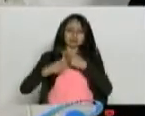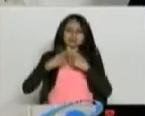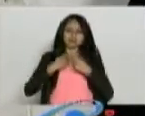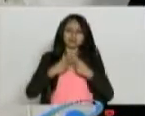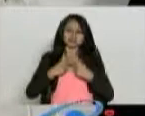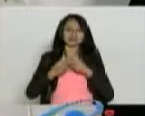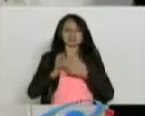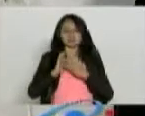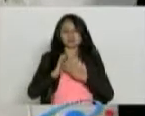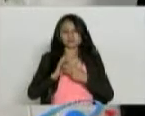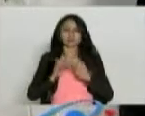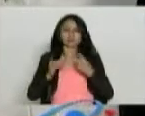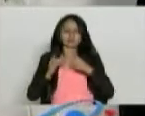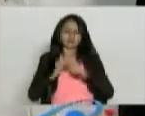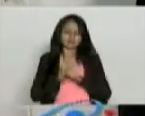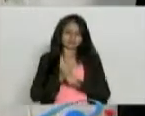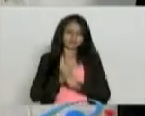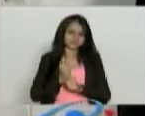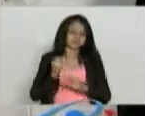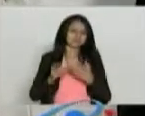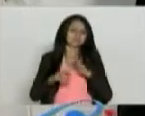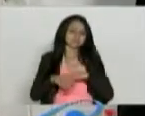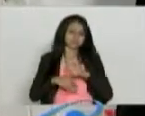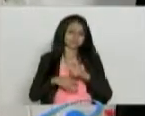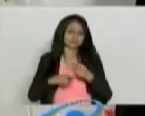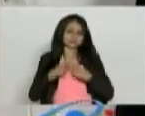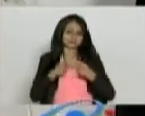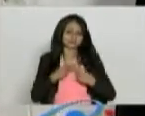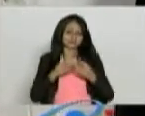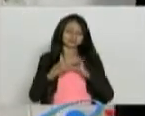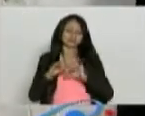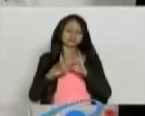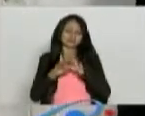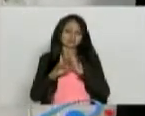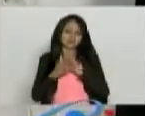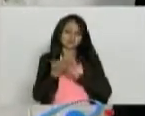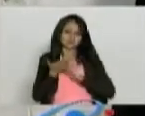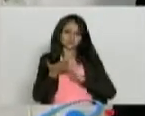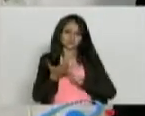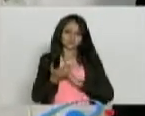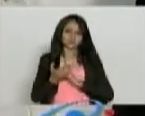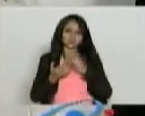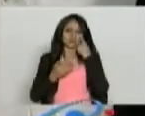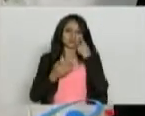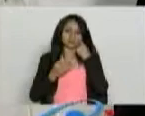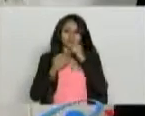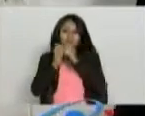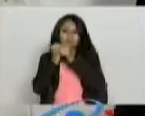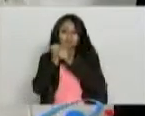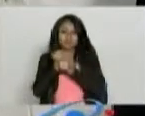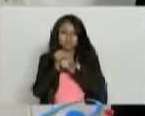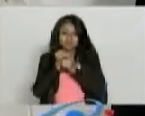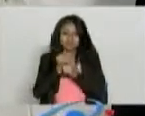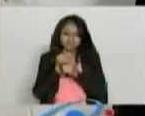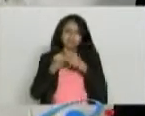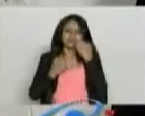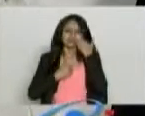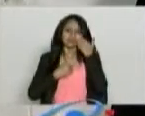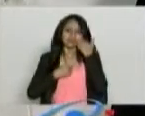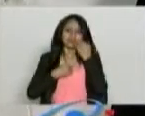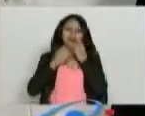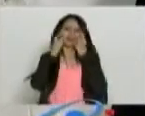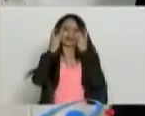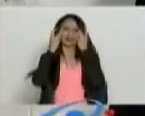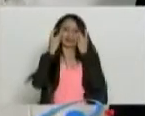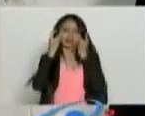importante y es algo que ustedes tienen que solucionar muy importante. El estreñimiento es de las peores, si